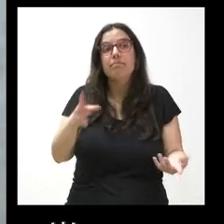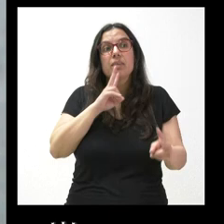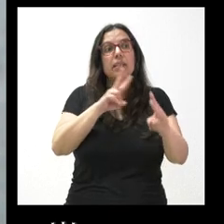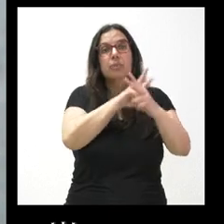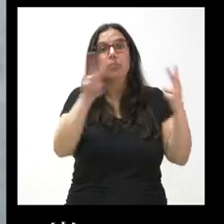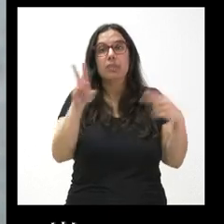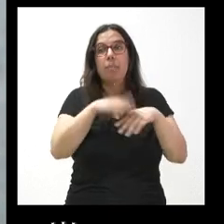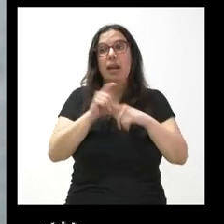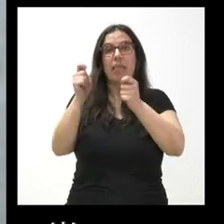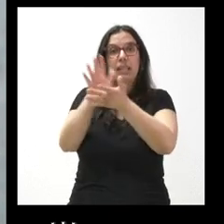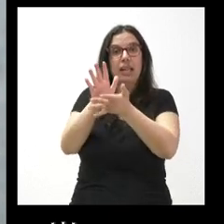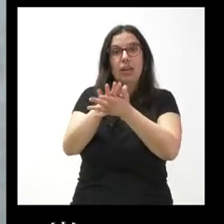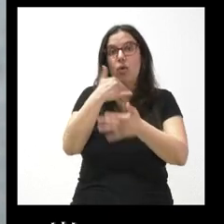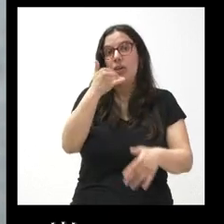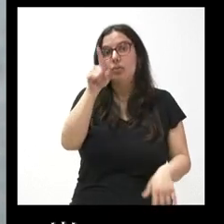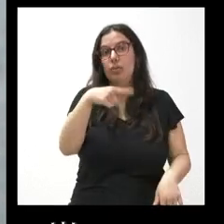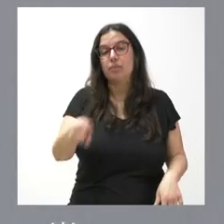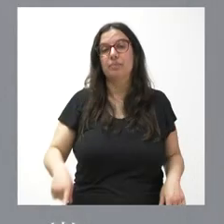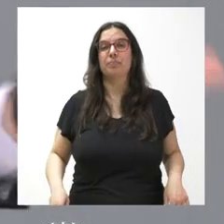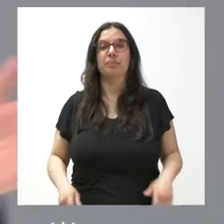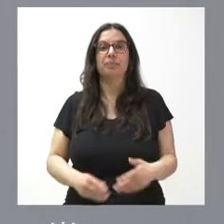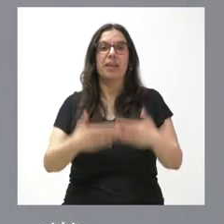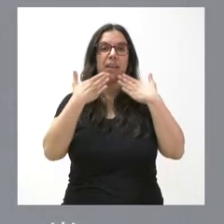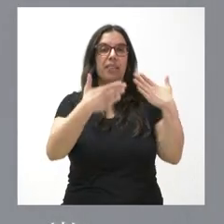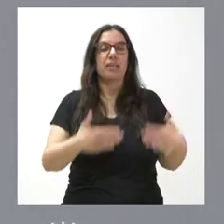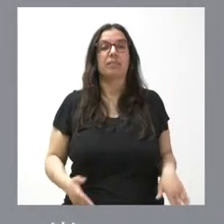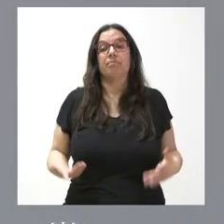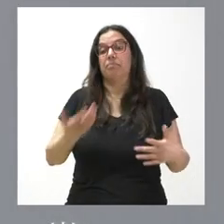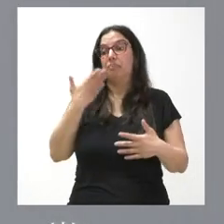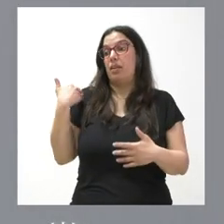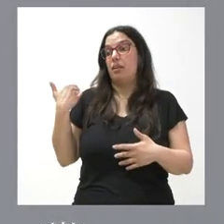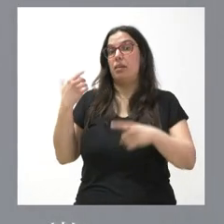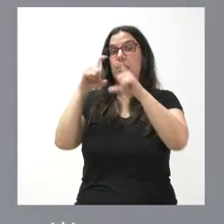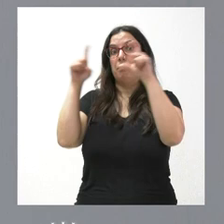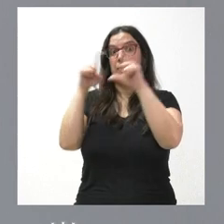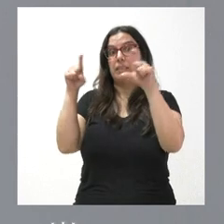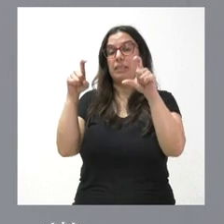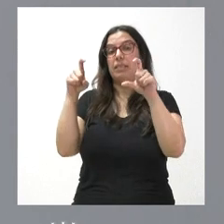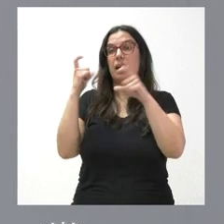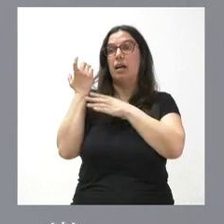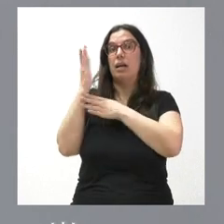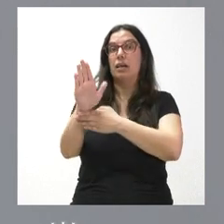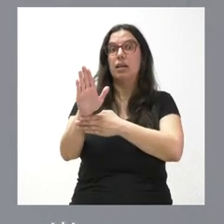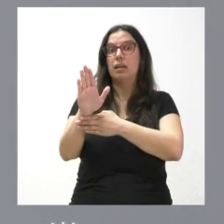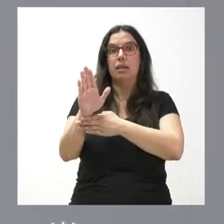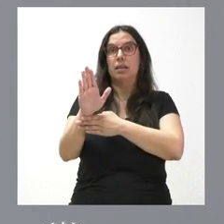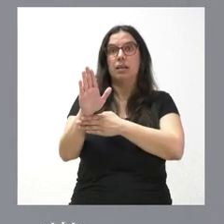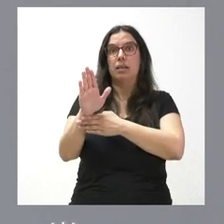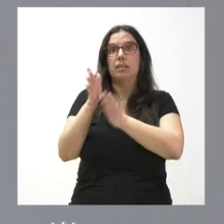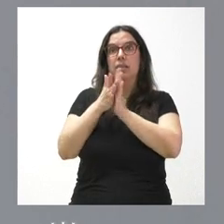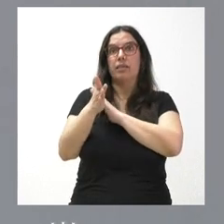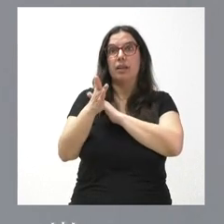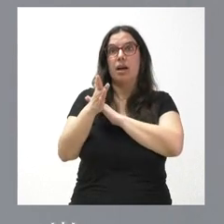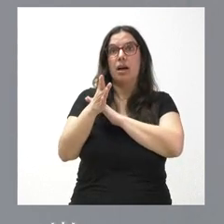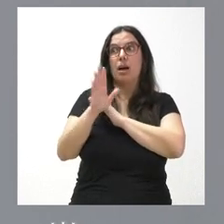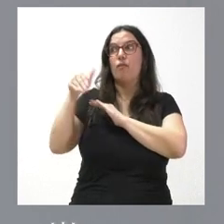tranquilizar a estas personas. Muchas gracias. Pues la empresa que se presentó allí no es una empresa que esté en otro sitio y se traslade a Soria. Es